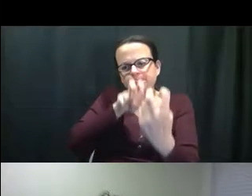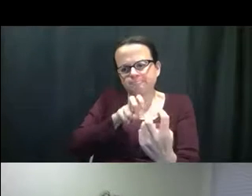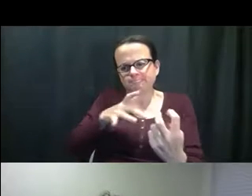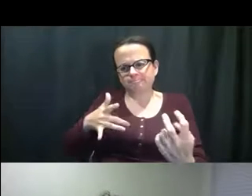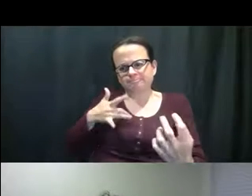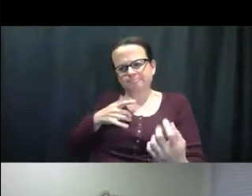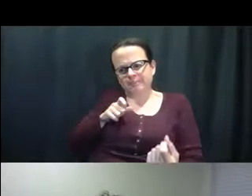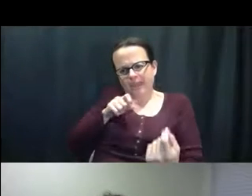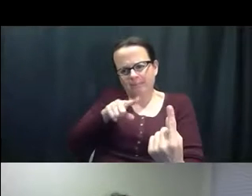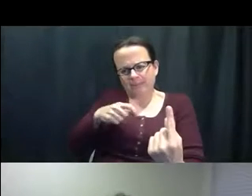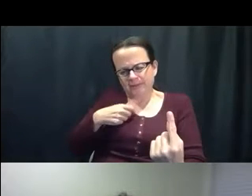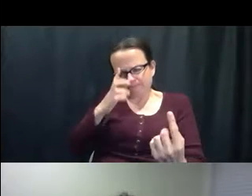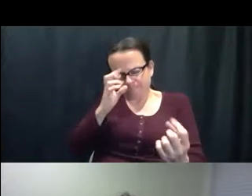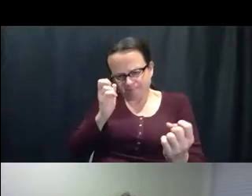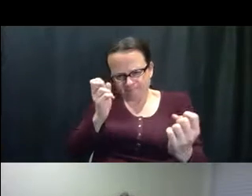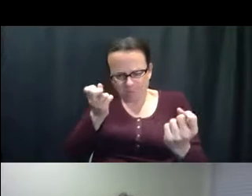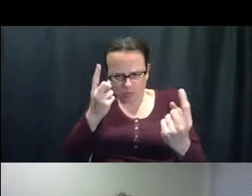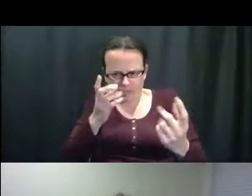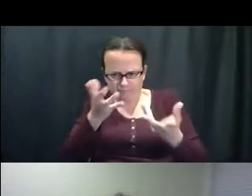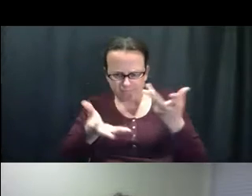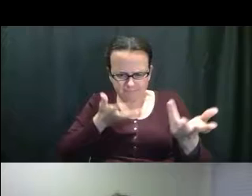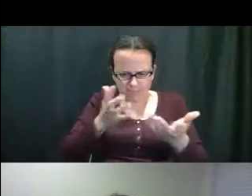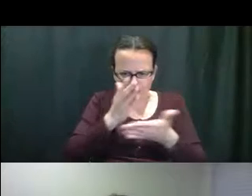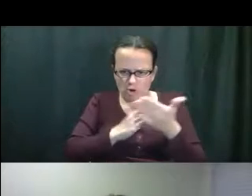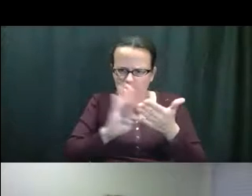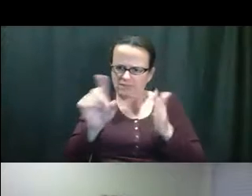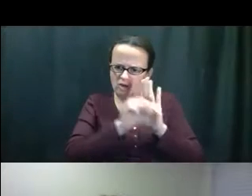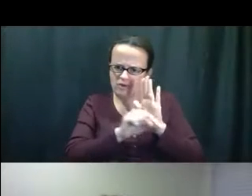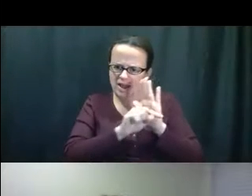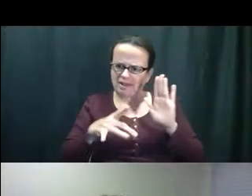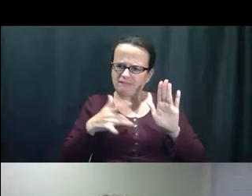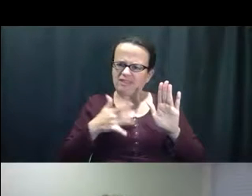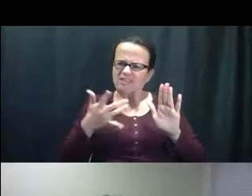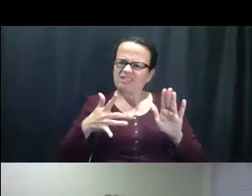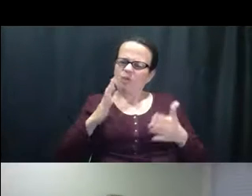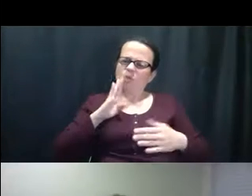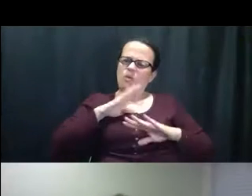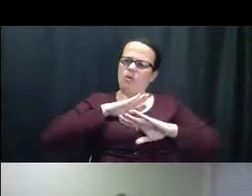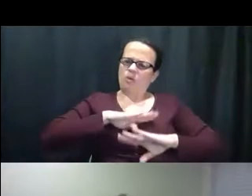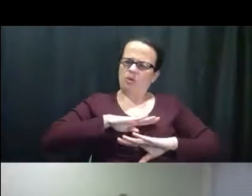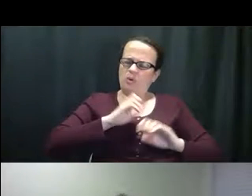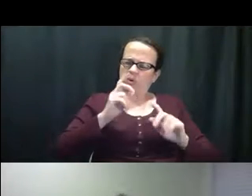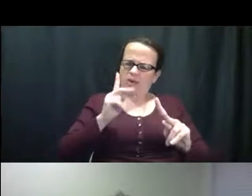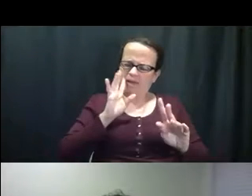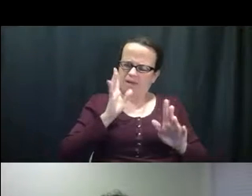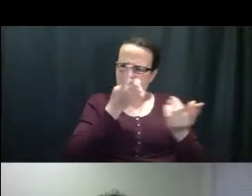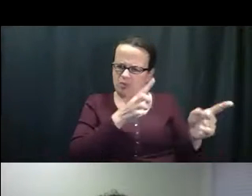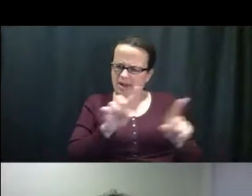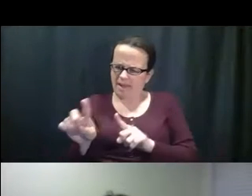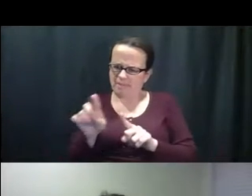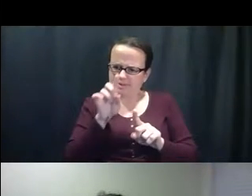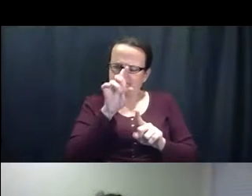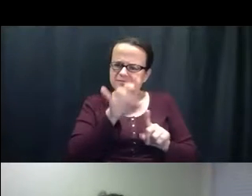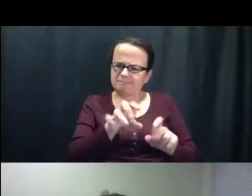sentimientos, entonces ellos pueden entender su entendiente parte de de sus sentimientos que